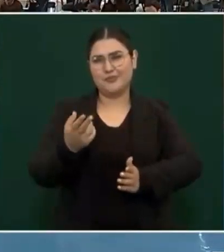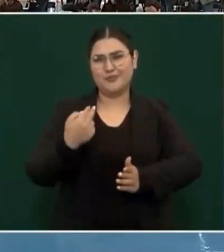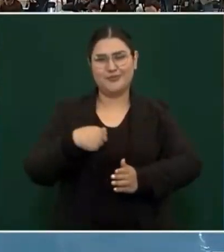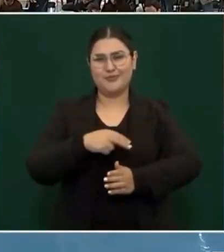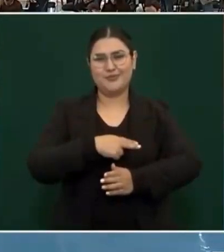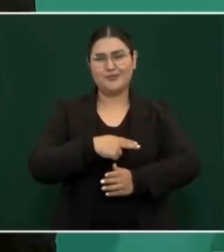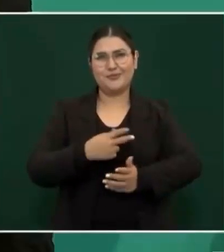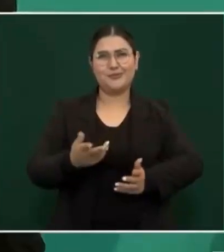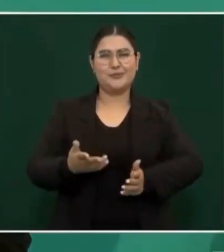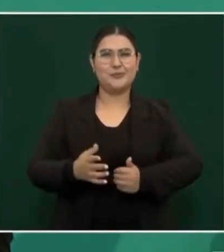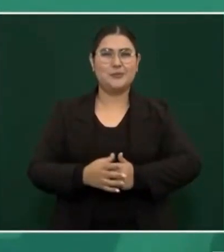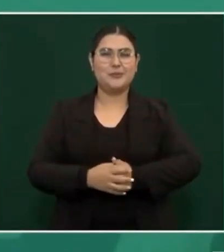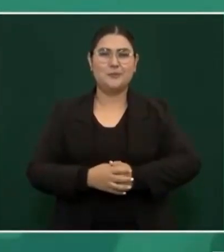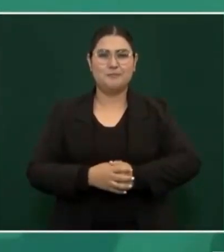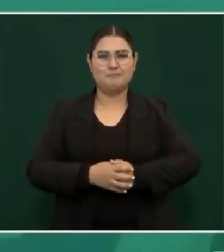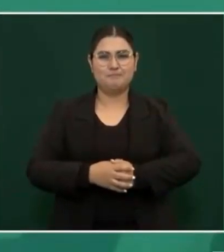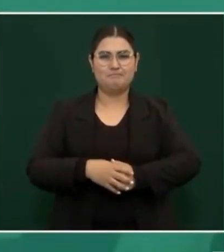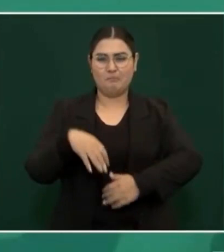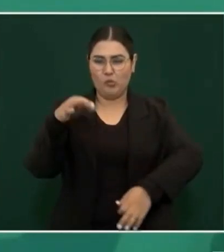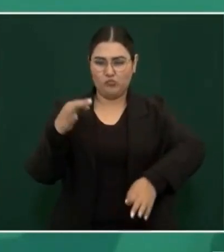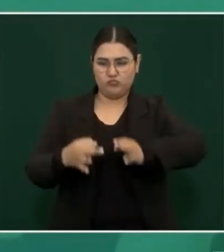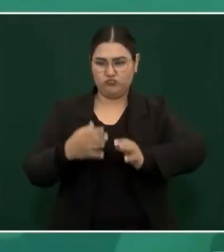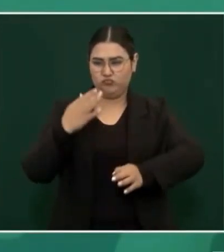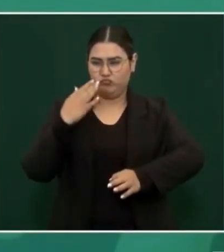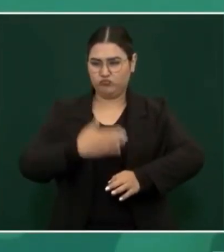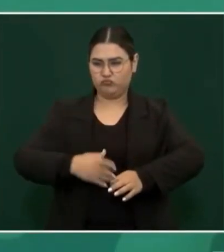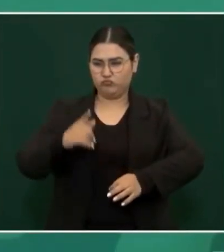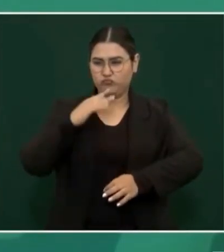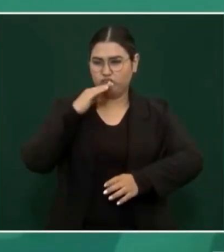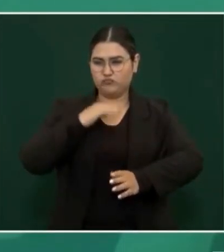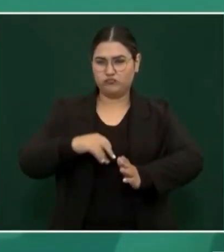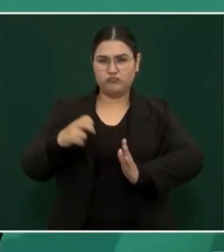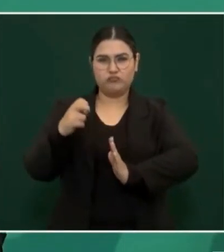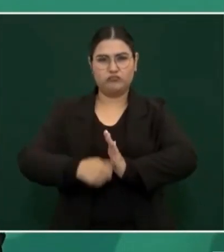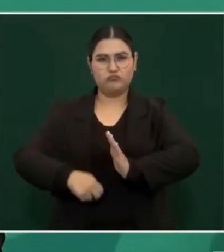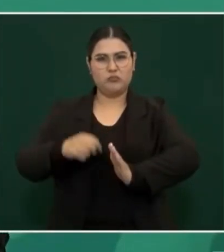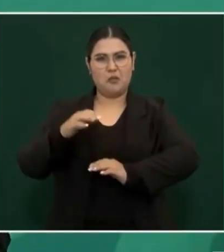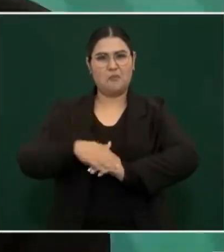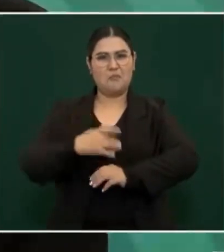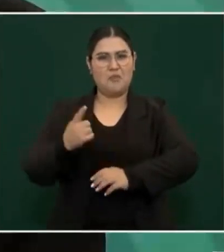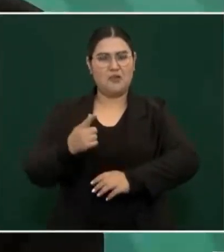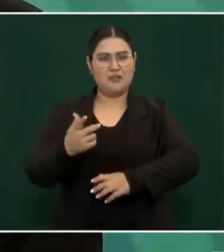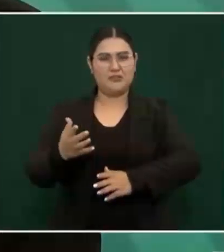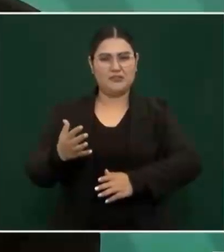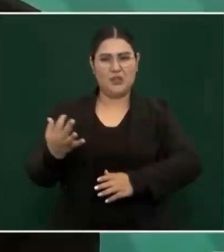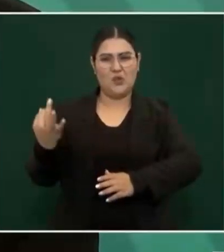enjuiciar a nadie por eso, nada.